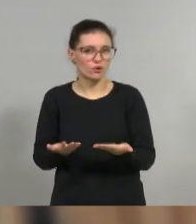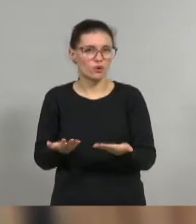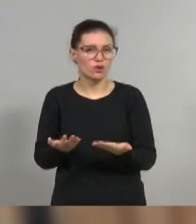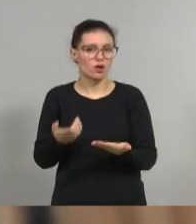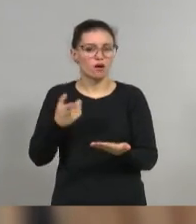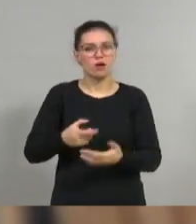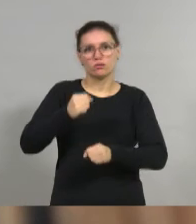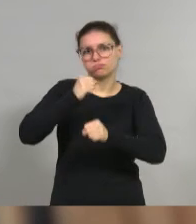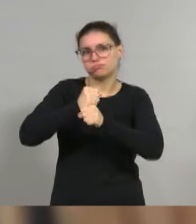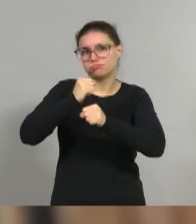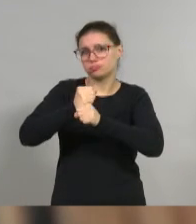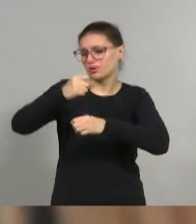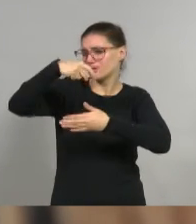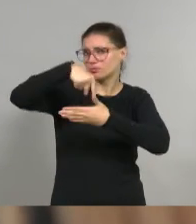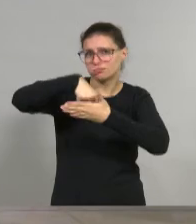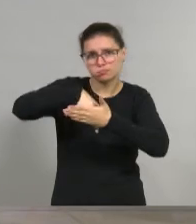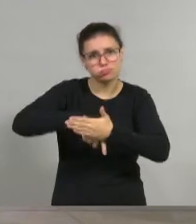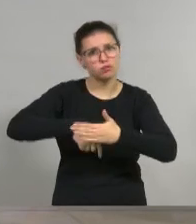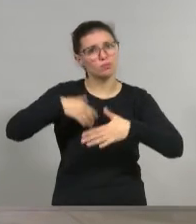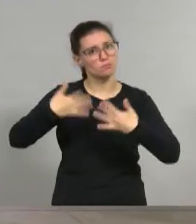seguir profundizando y trabajando.